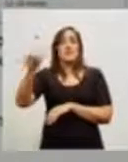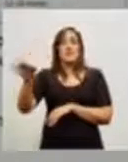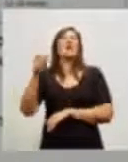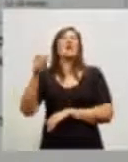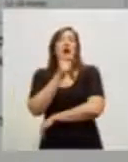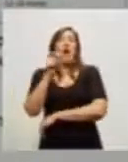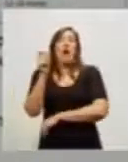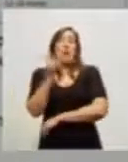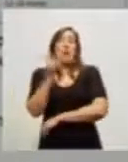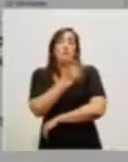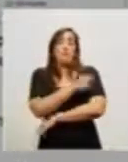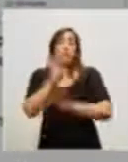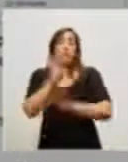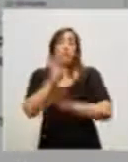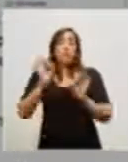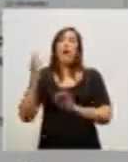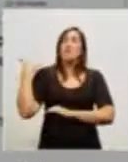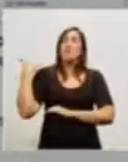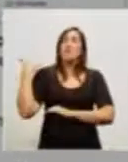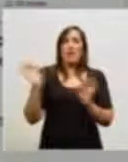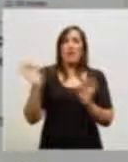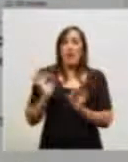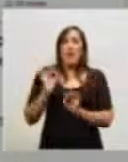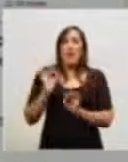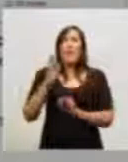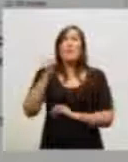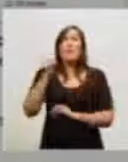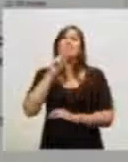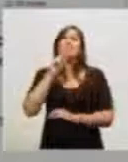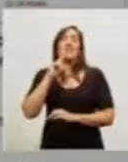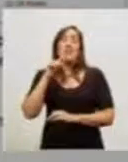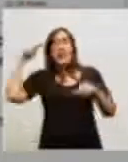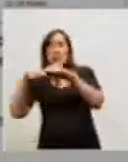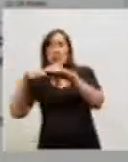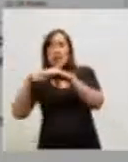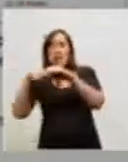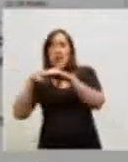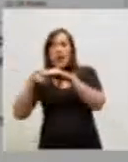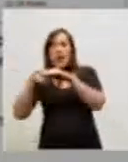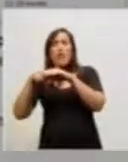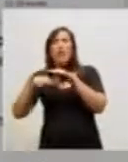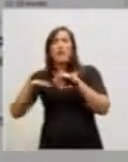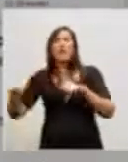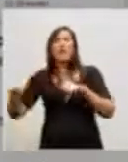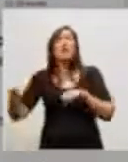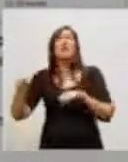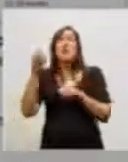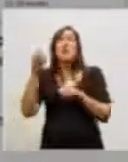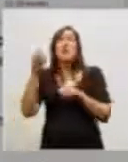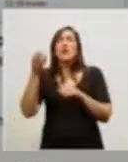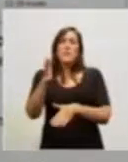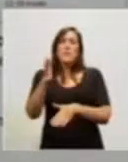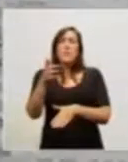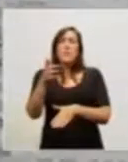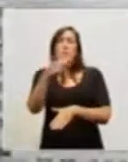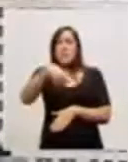bacteriana, 6.768 internaciones por neumonía bacteriana, que equivale, para que ustedes tengan una idea y